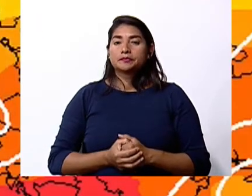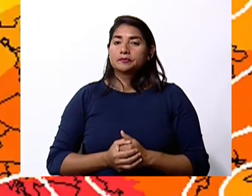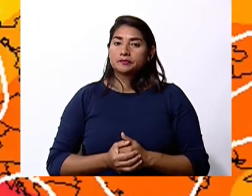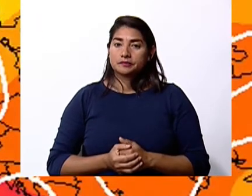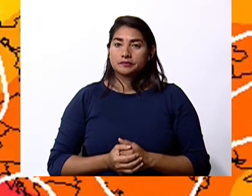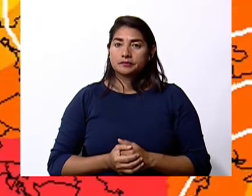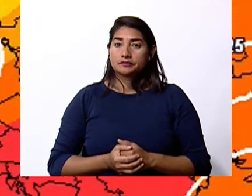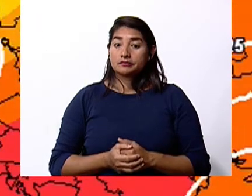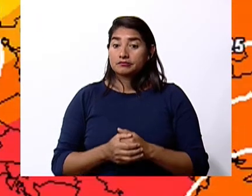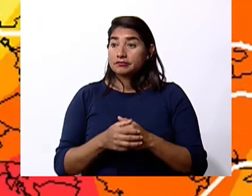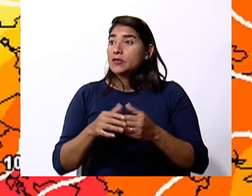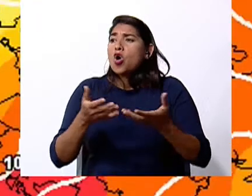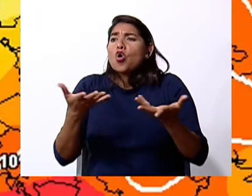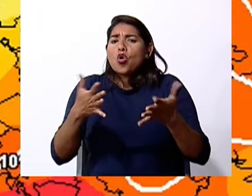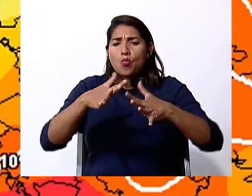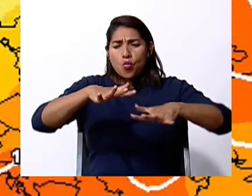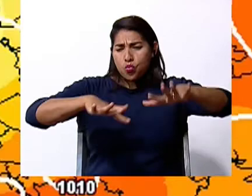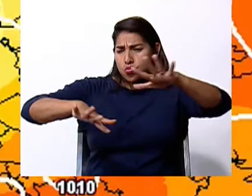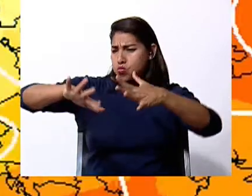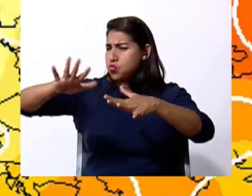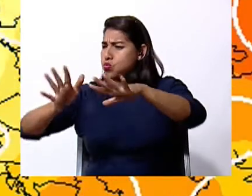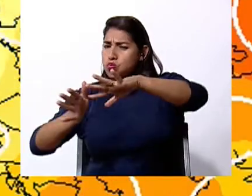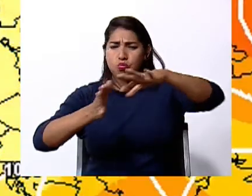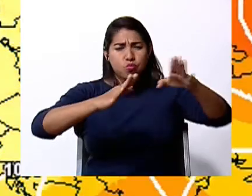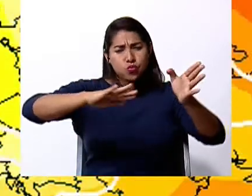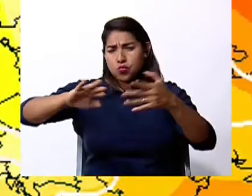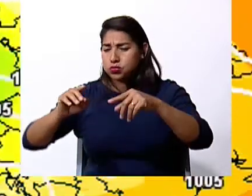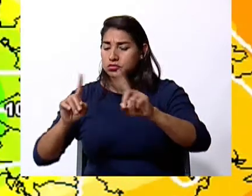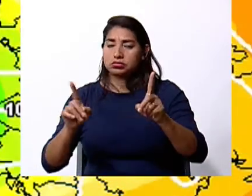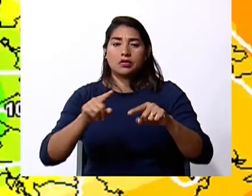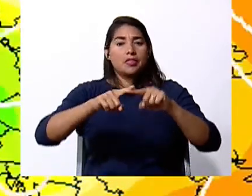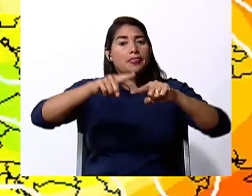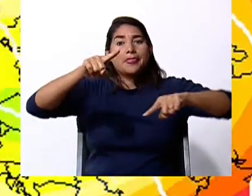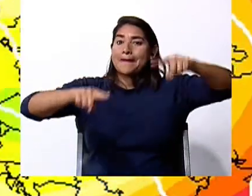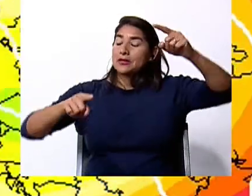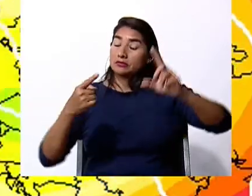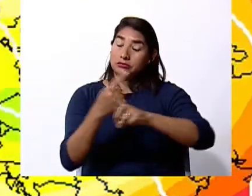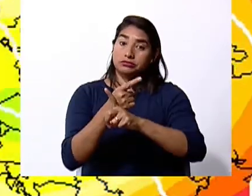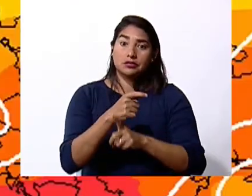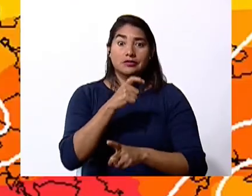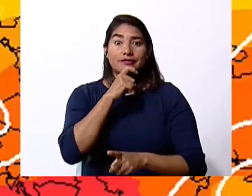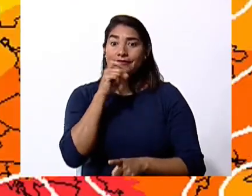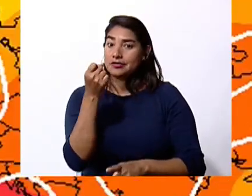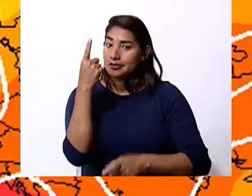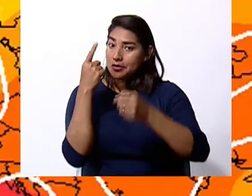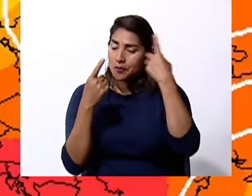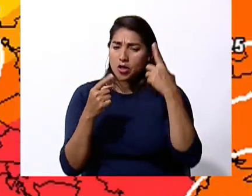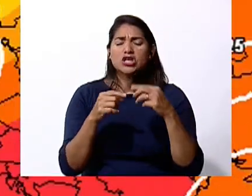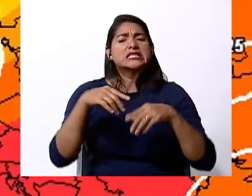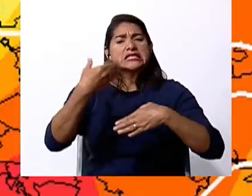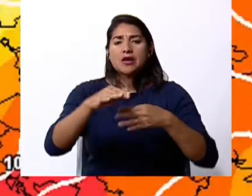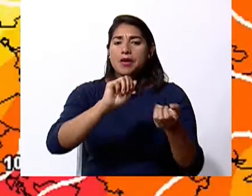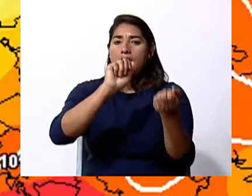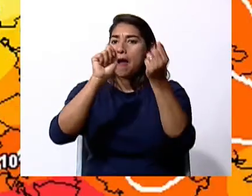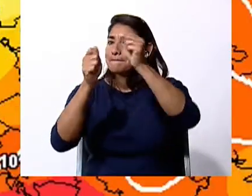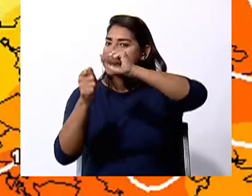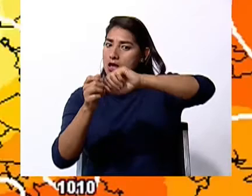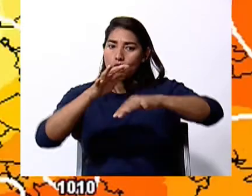El comportamiento de los fenómenos atmosféricos es extremadamente complejo y están en constante fluctuación.